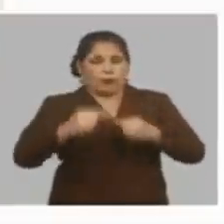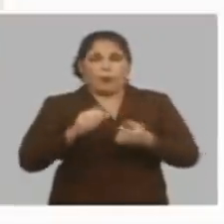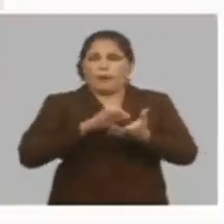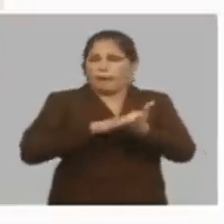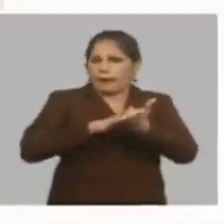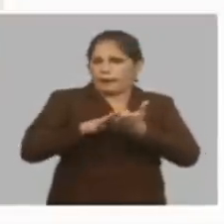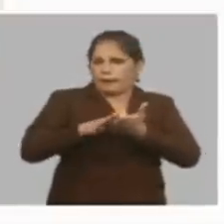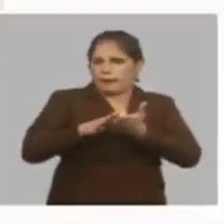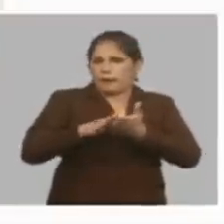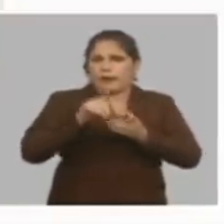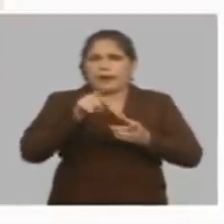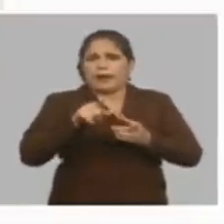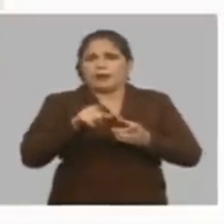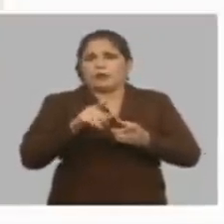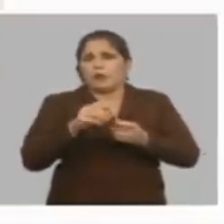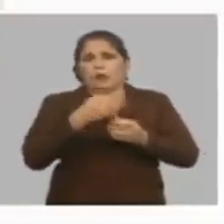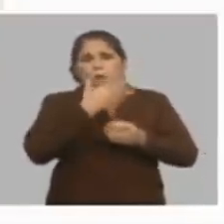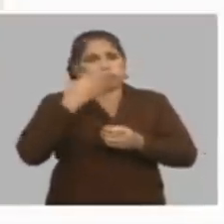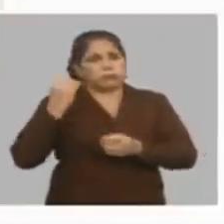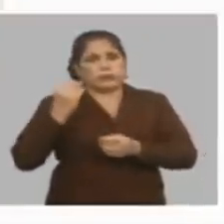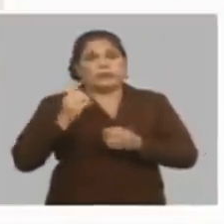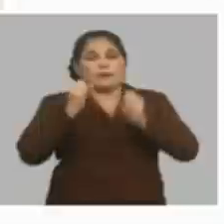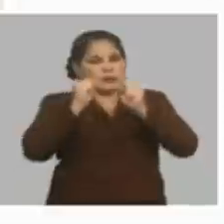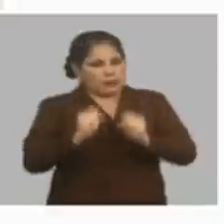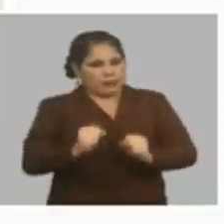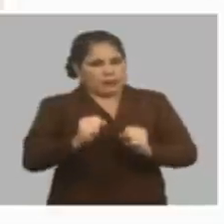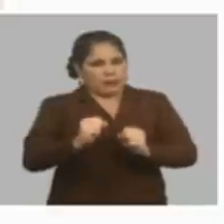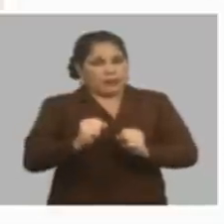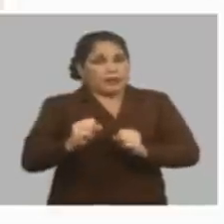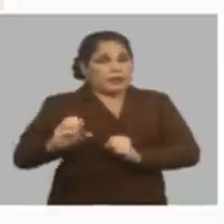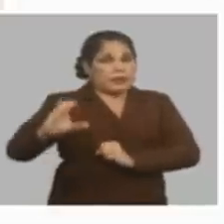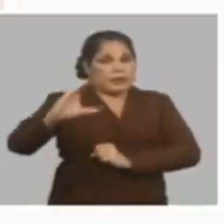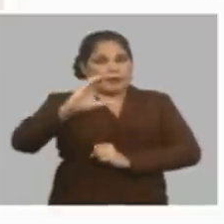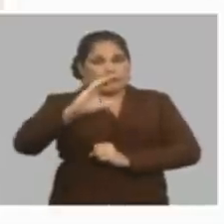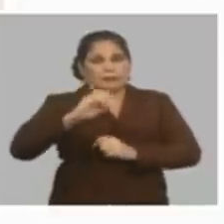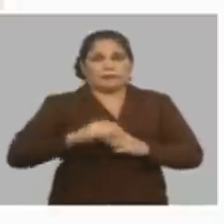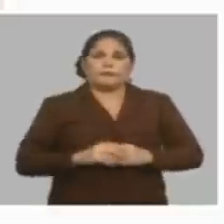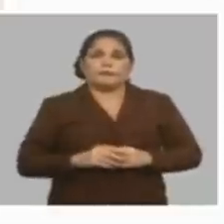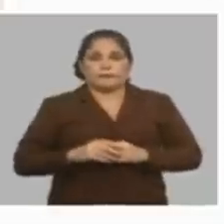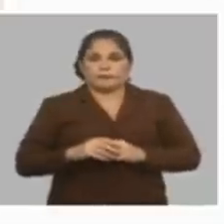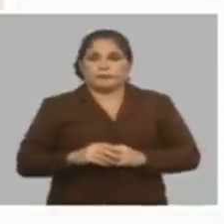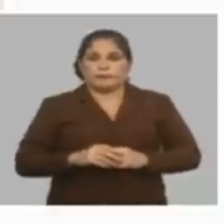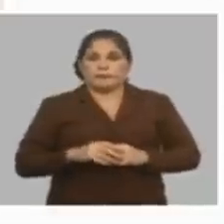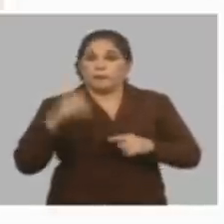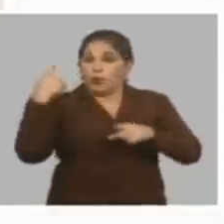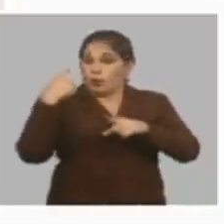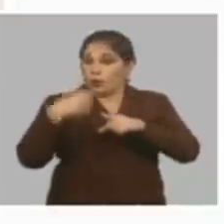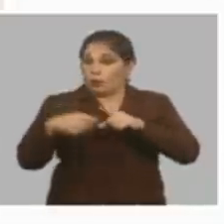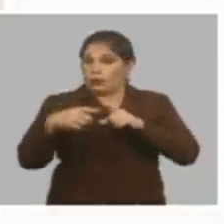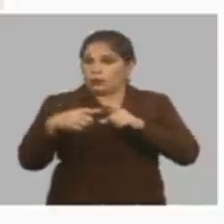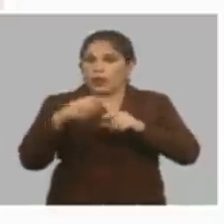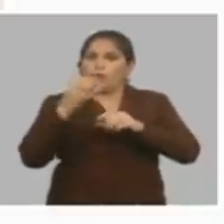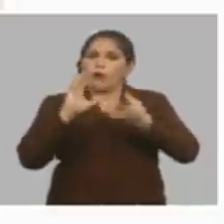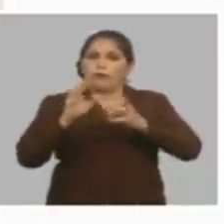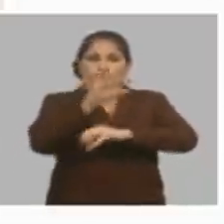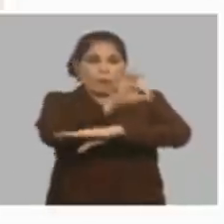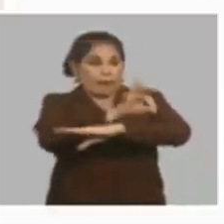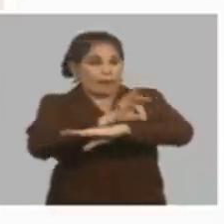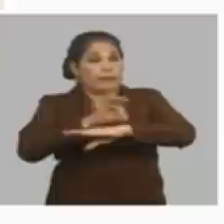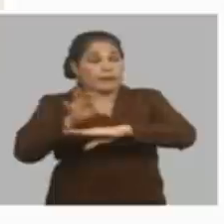excepcionales esas no se extinguen se quedan y se incrementan y hay todo un diseño